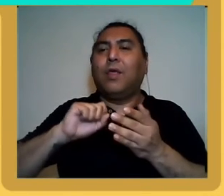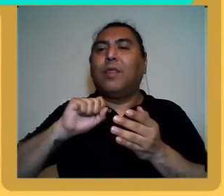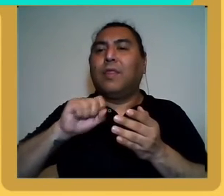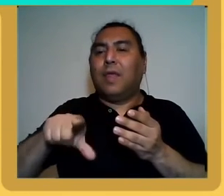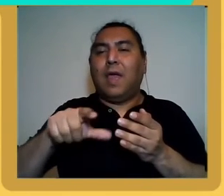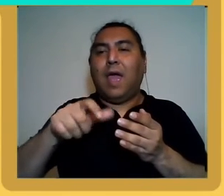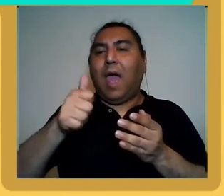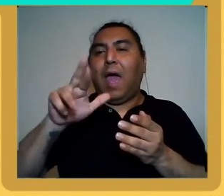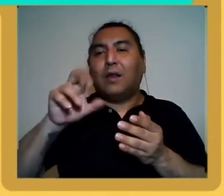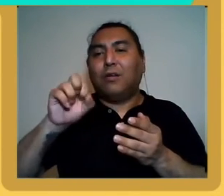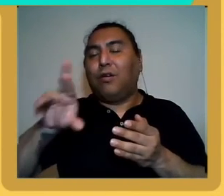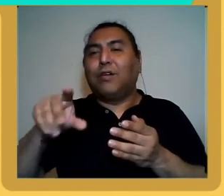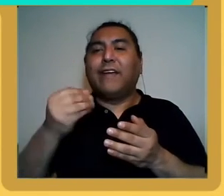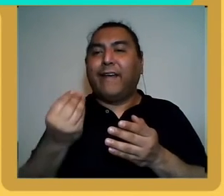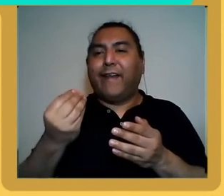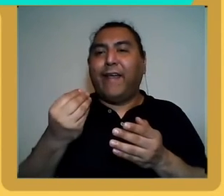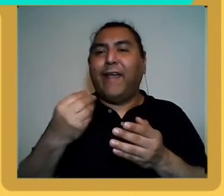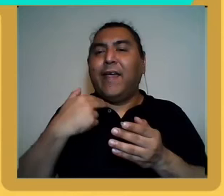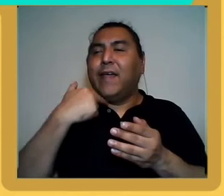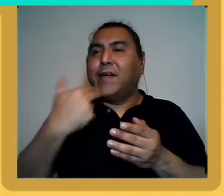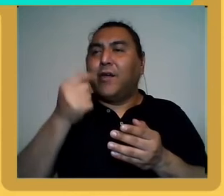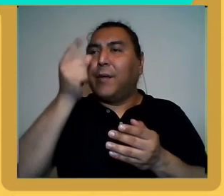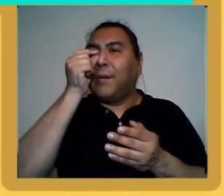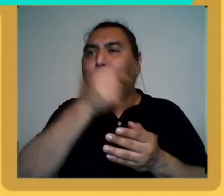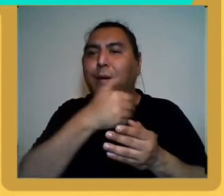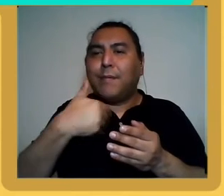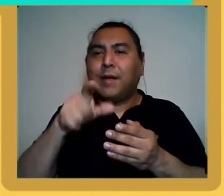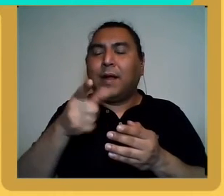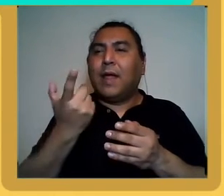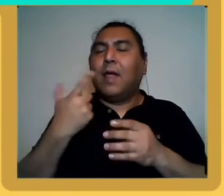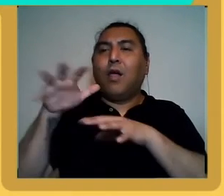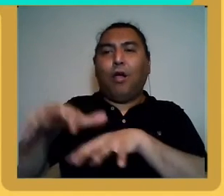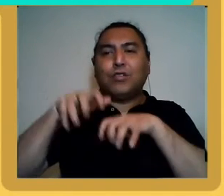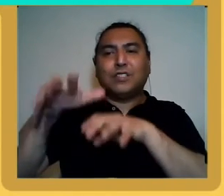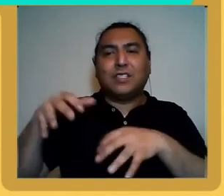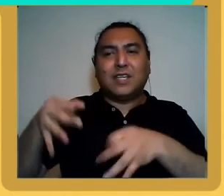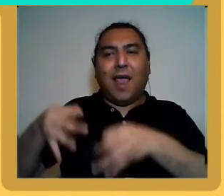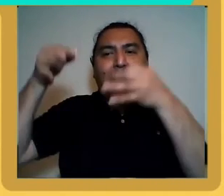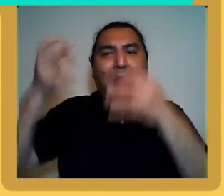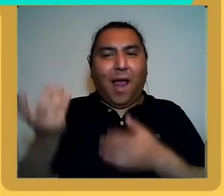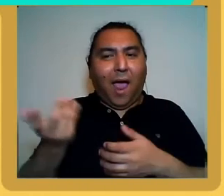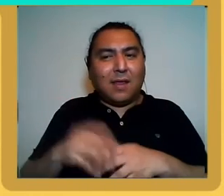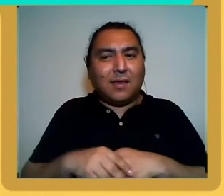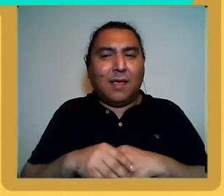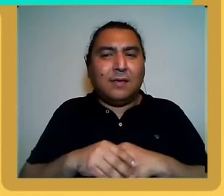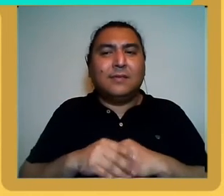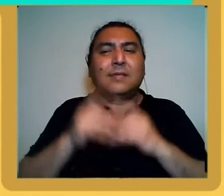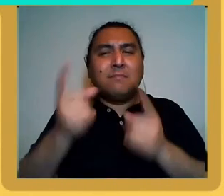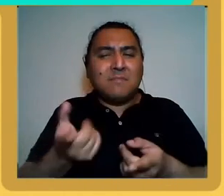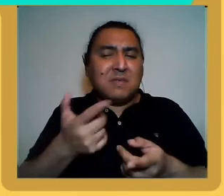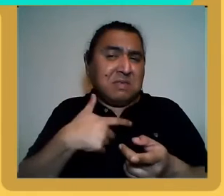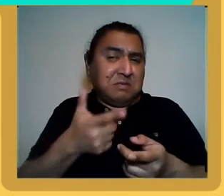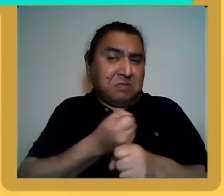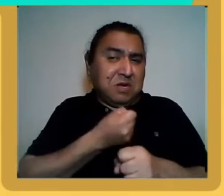sus padres cosechaban o algunos eran de la cosecha manual de la caña, entonces era pasar de un trabajo bien duro